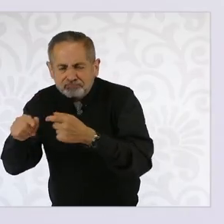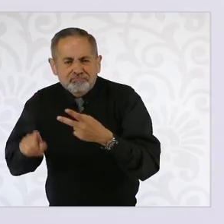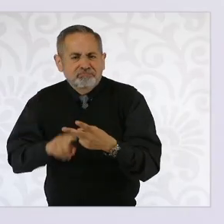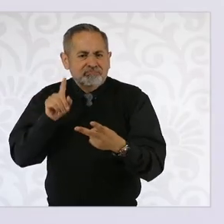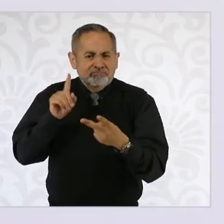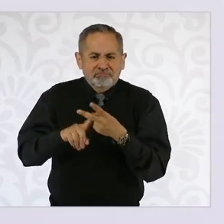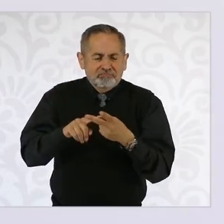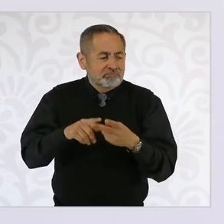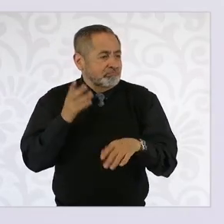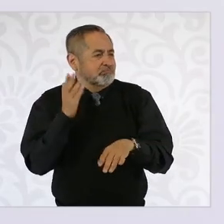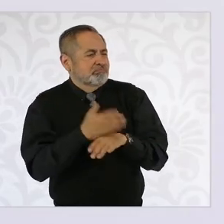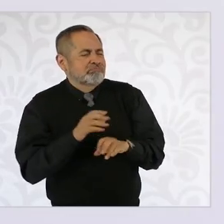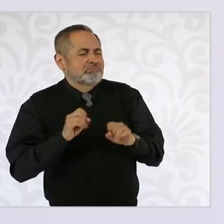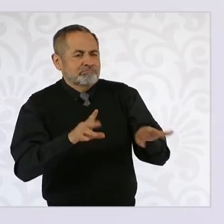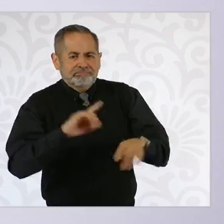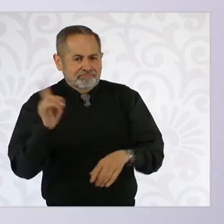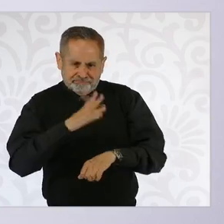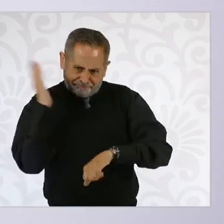ejes centrales.